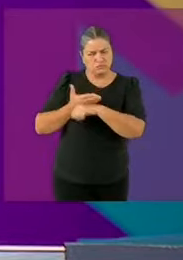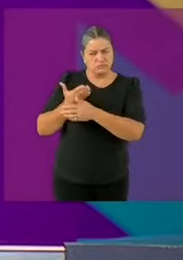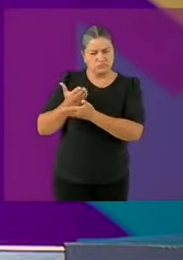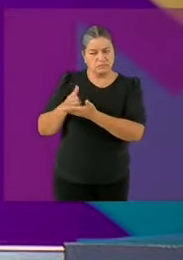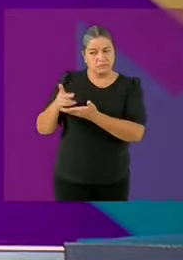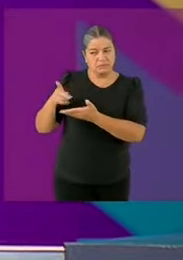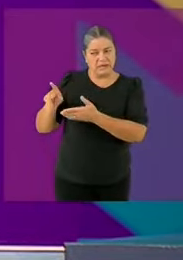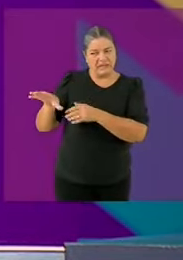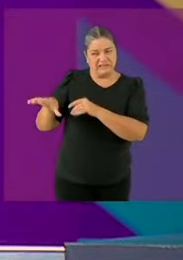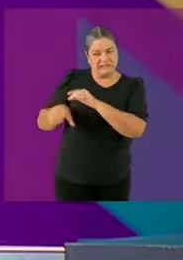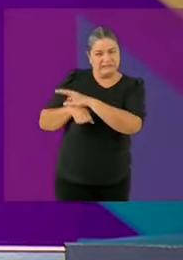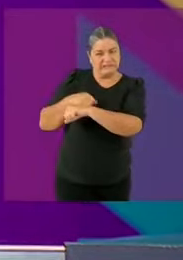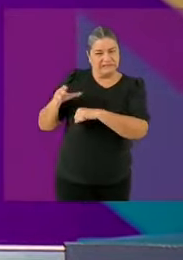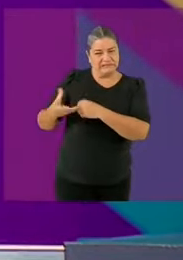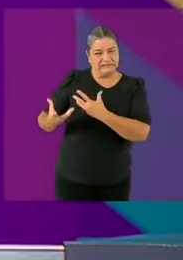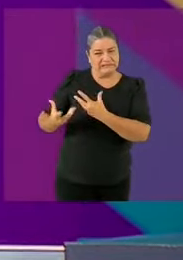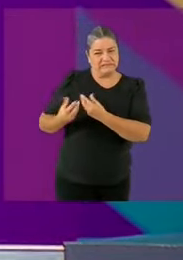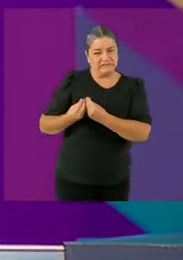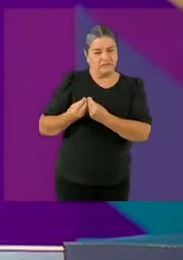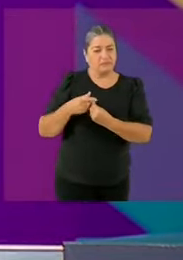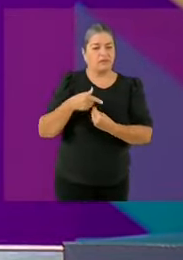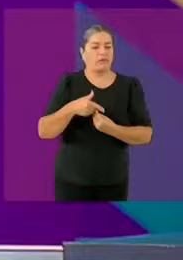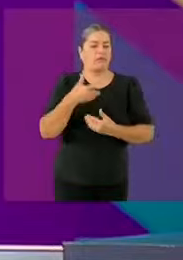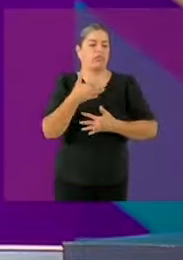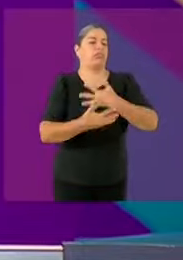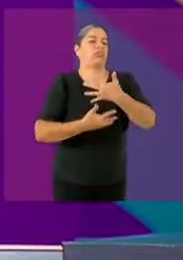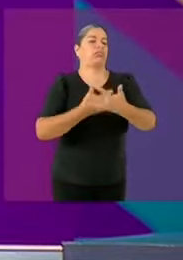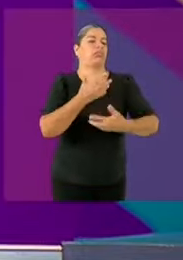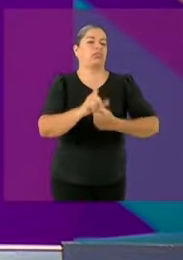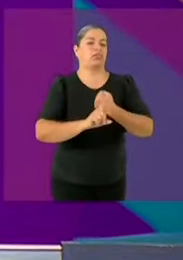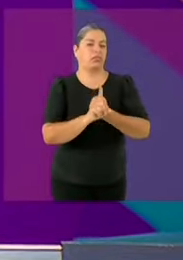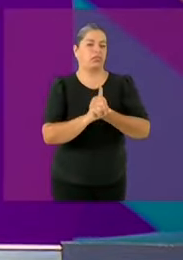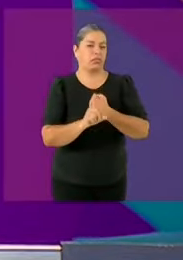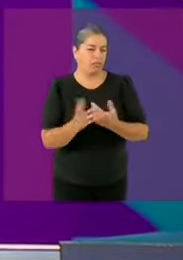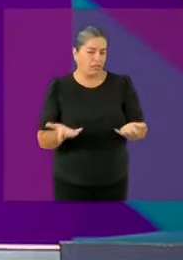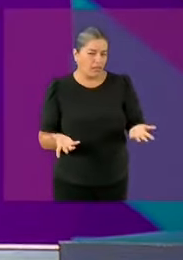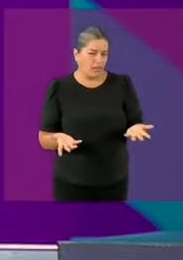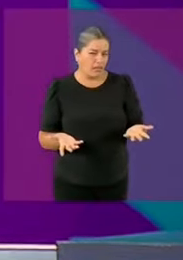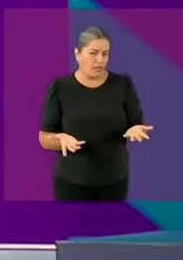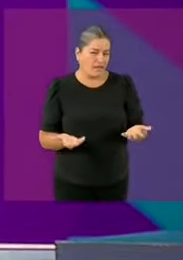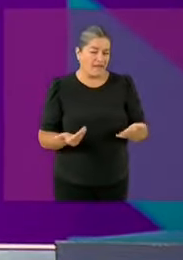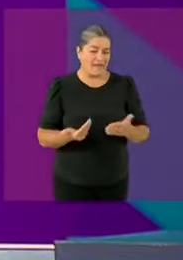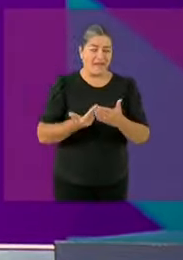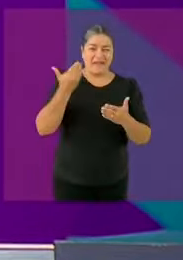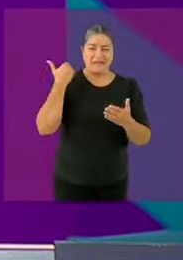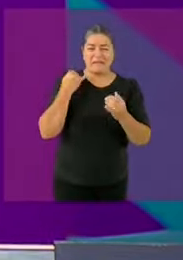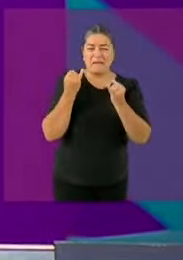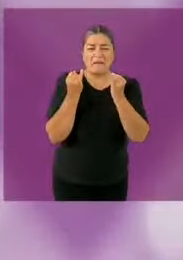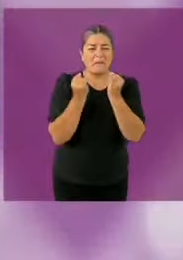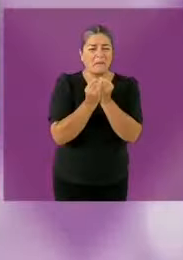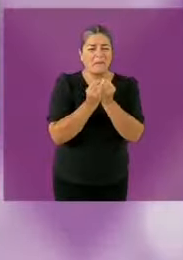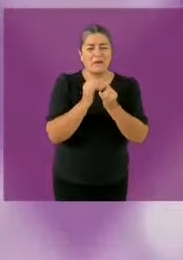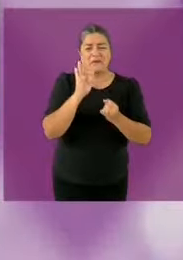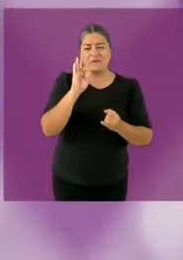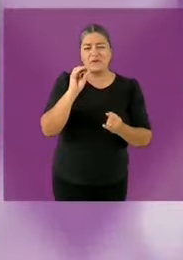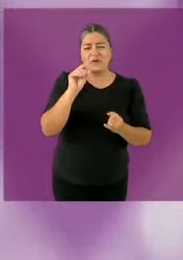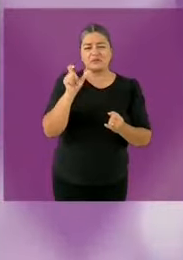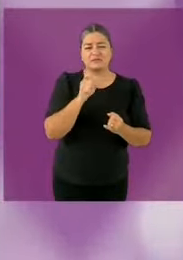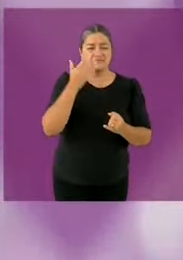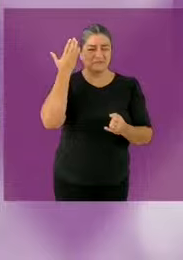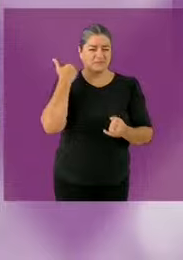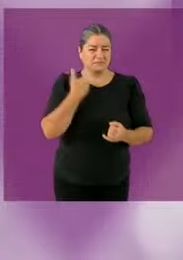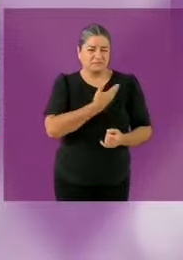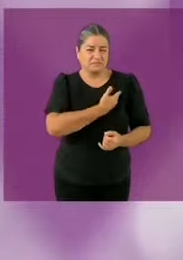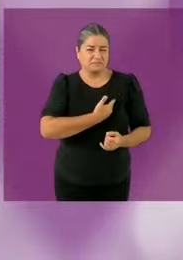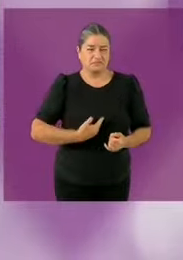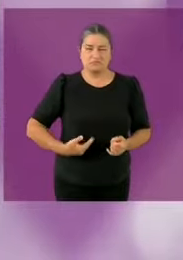Por cierto, es lo mismo que pasó en el sexenio de Fox y nunca escuchamos esa vehemencia, esa indignación,